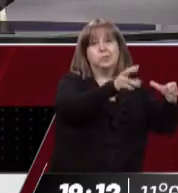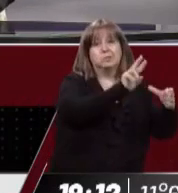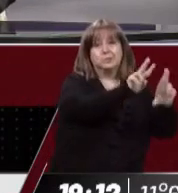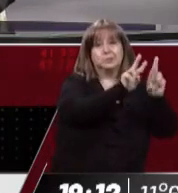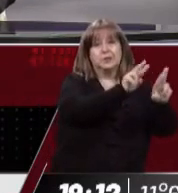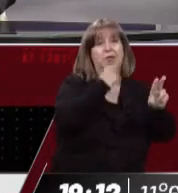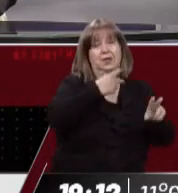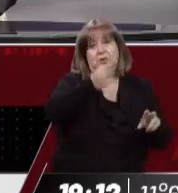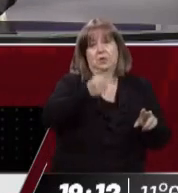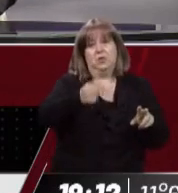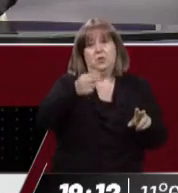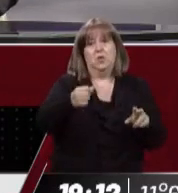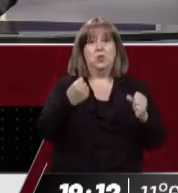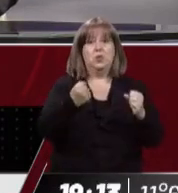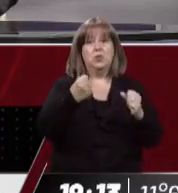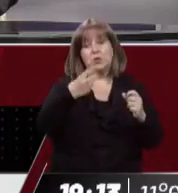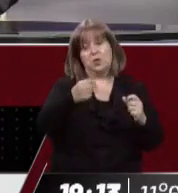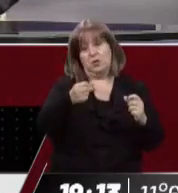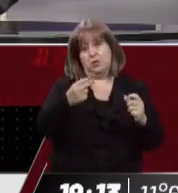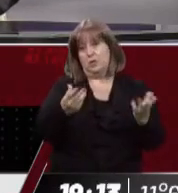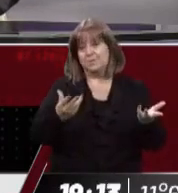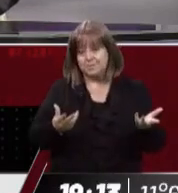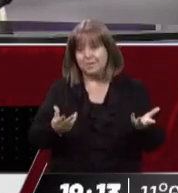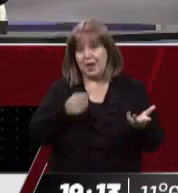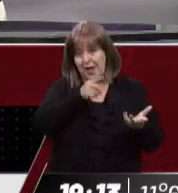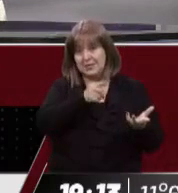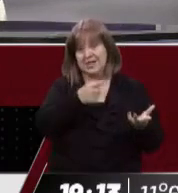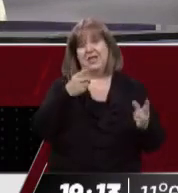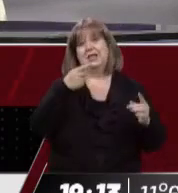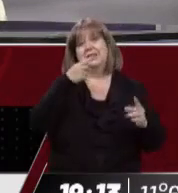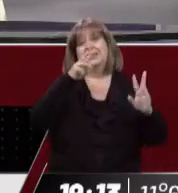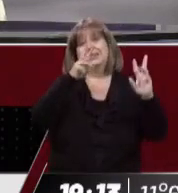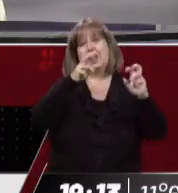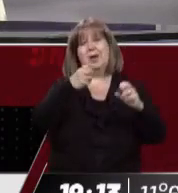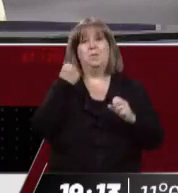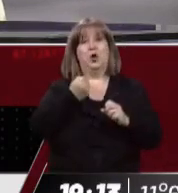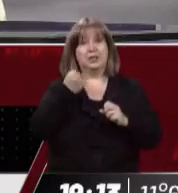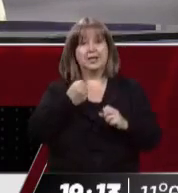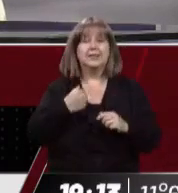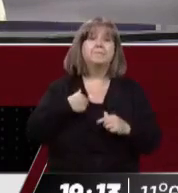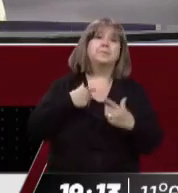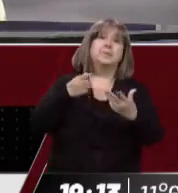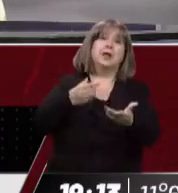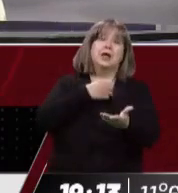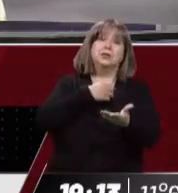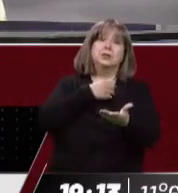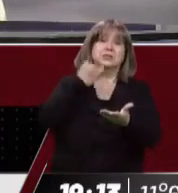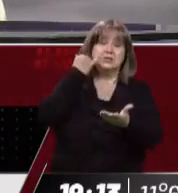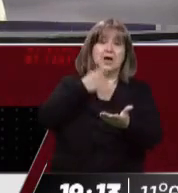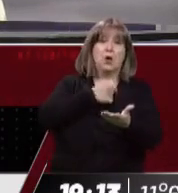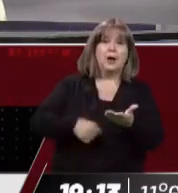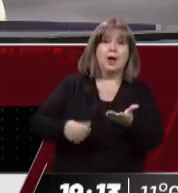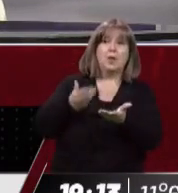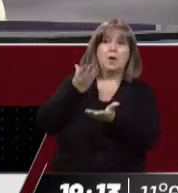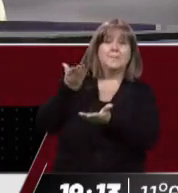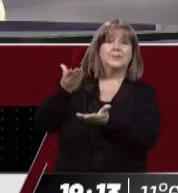a que eso avance, de hecho mañana hay todo un capítulo por eso. Exacto. Pero bueno, vos decías más temprano, presentó finalmente a través del ministro Ibáñez lo que